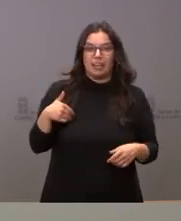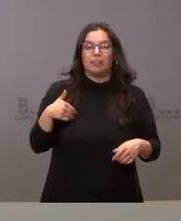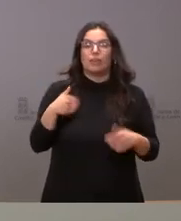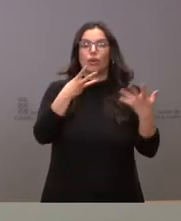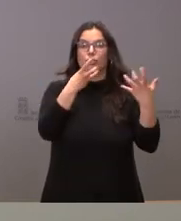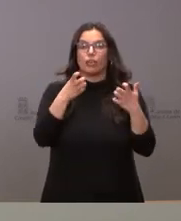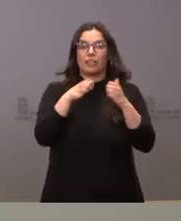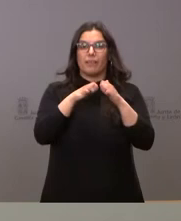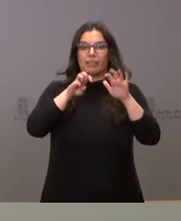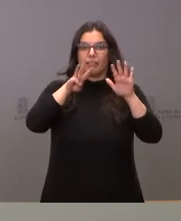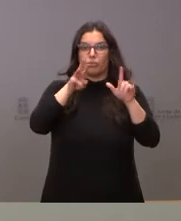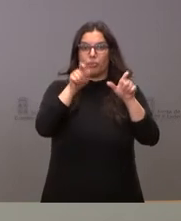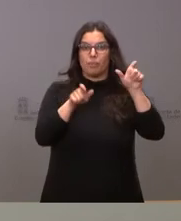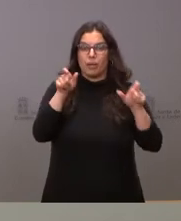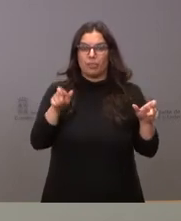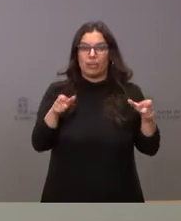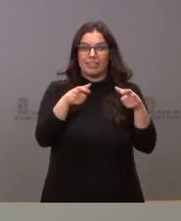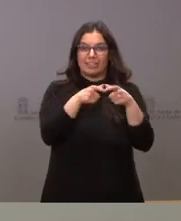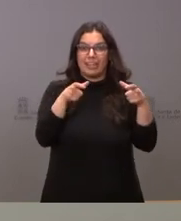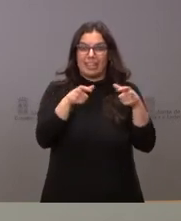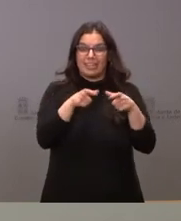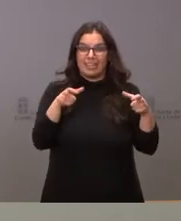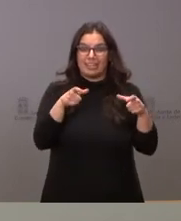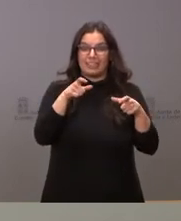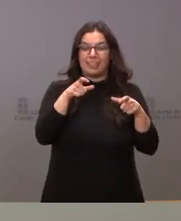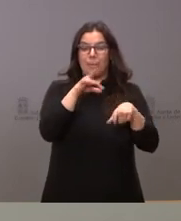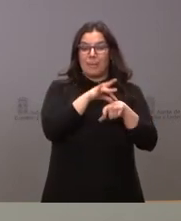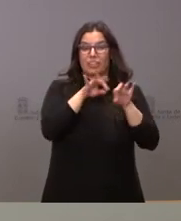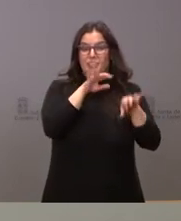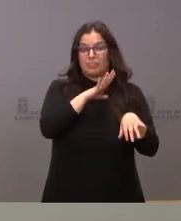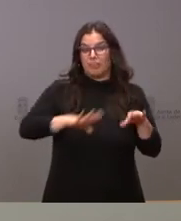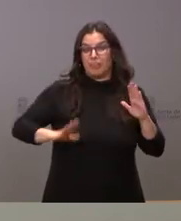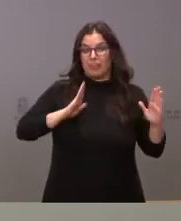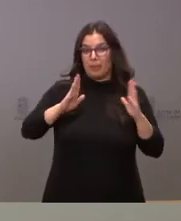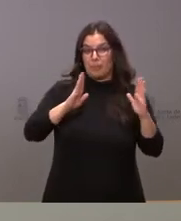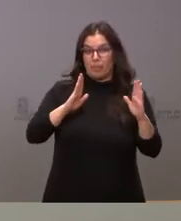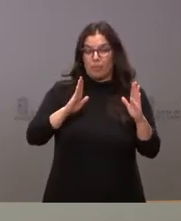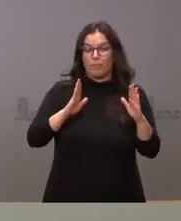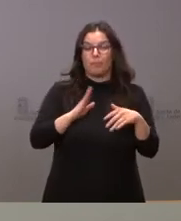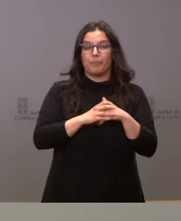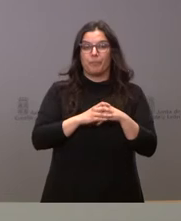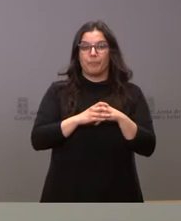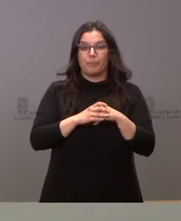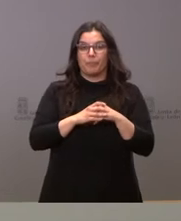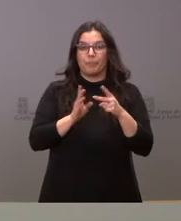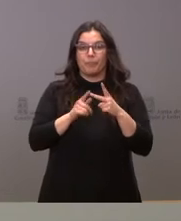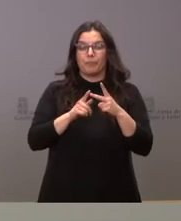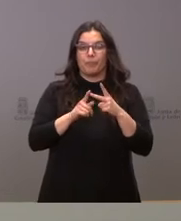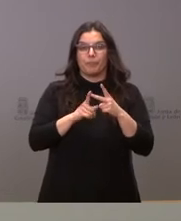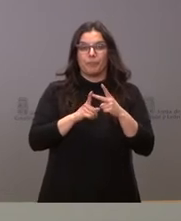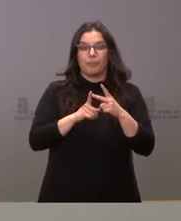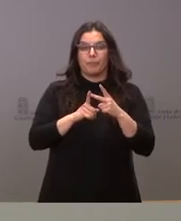veintiocho las personas que tienen la tarjeta sanitaria de desplazado procedentes de Ucrania. En familia,